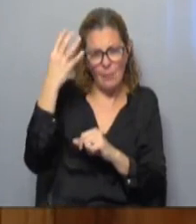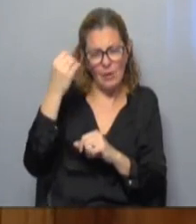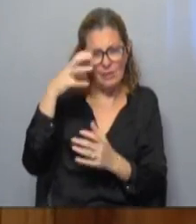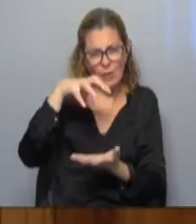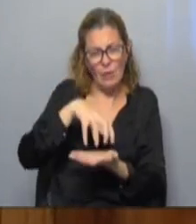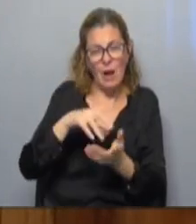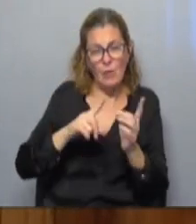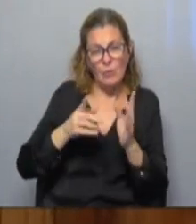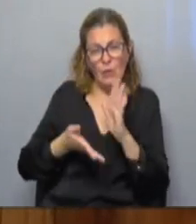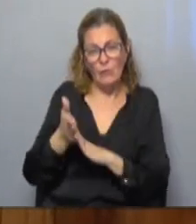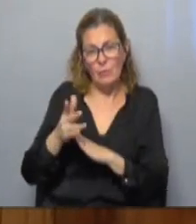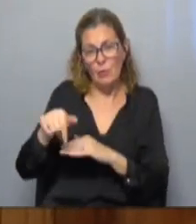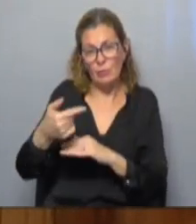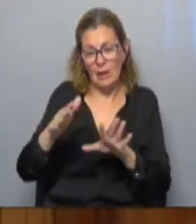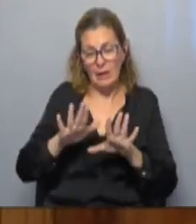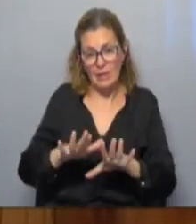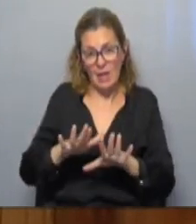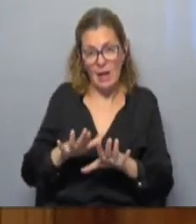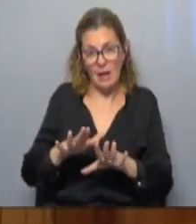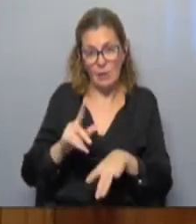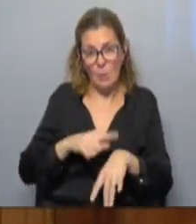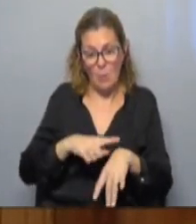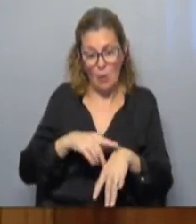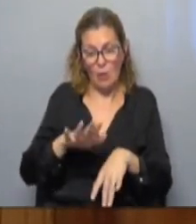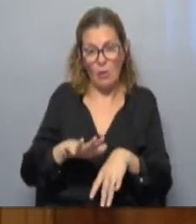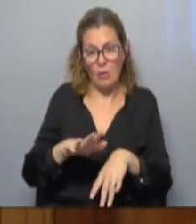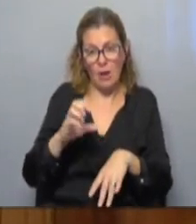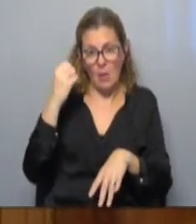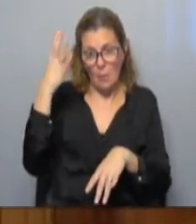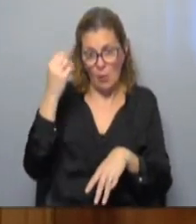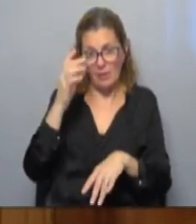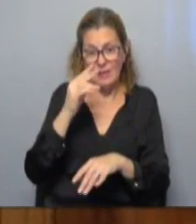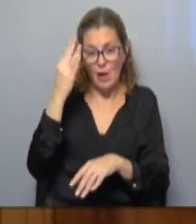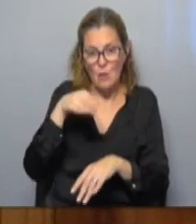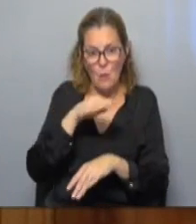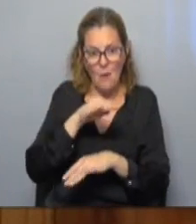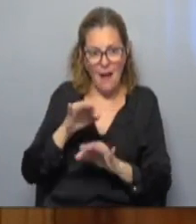nosotras algunas nos fuimos con ella y otras se quedaron en el lugar un rato y la ambulancia nunca llegó